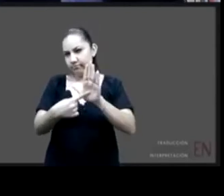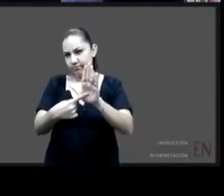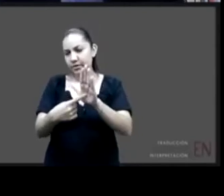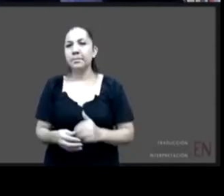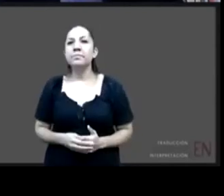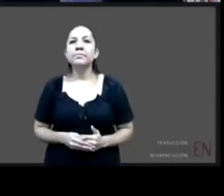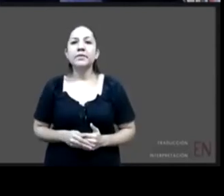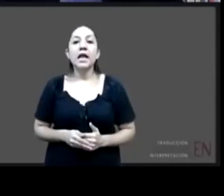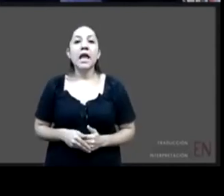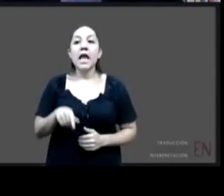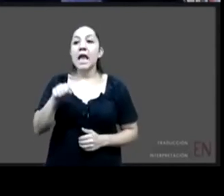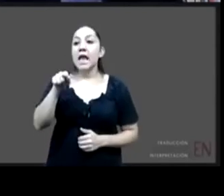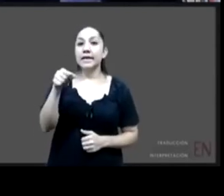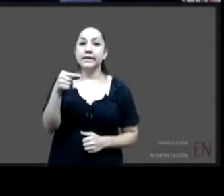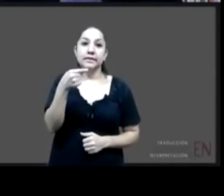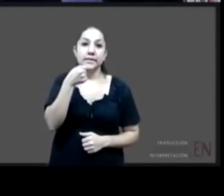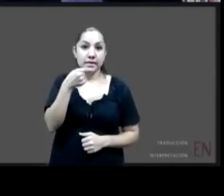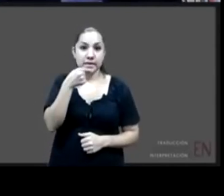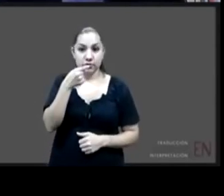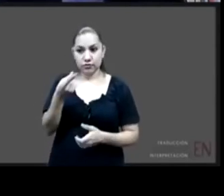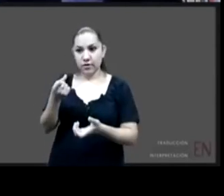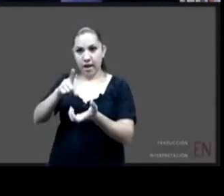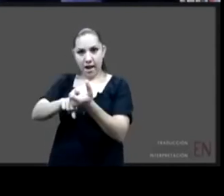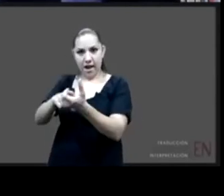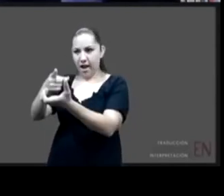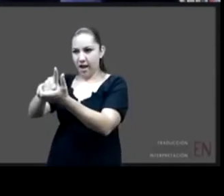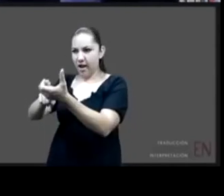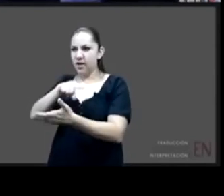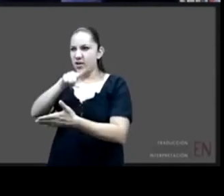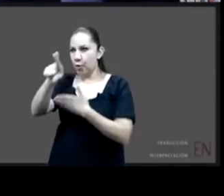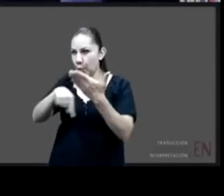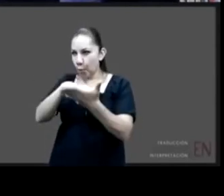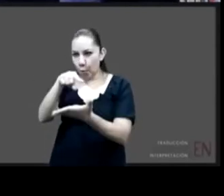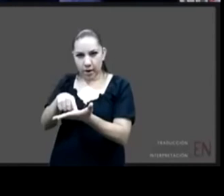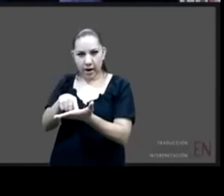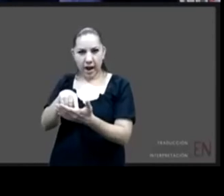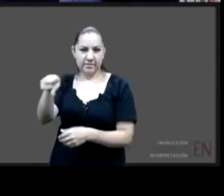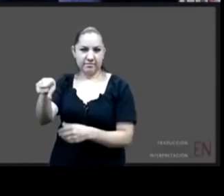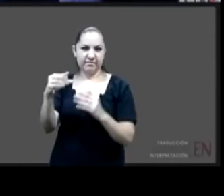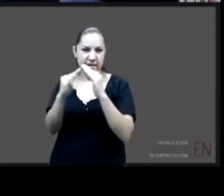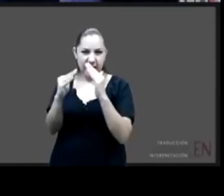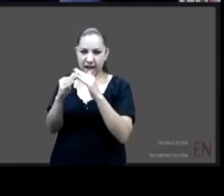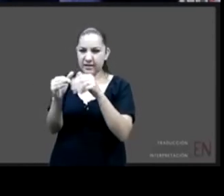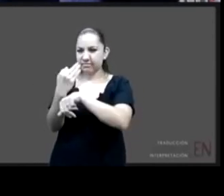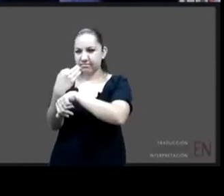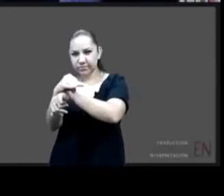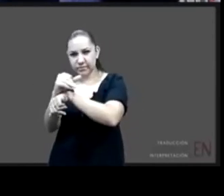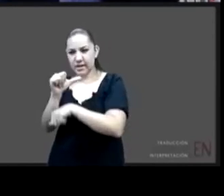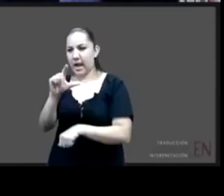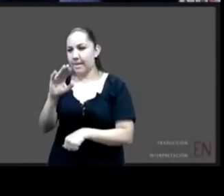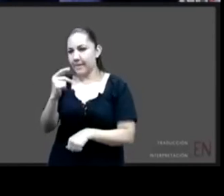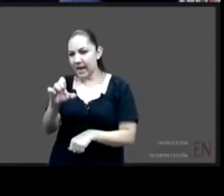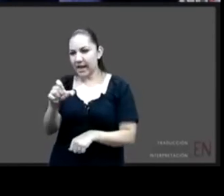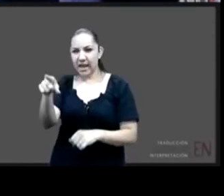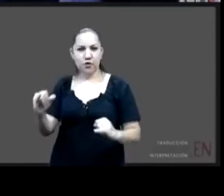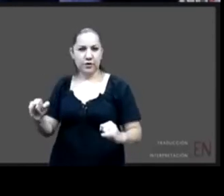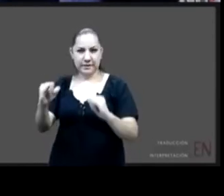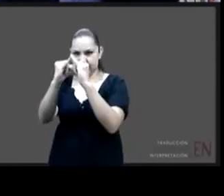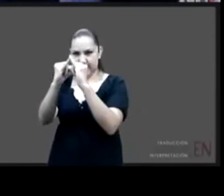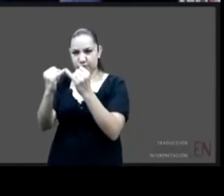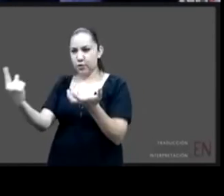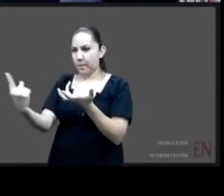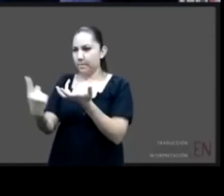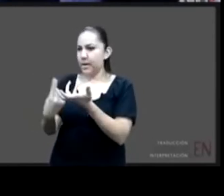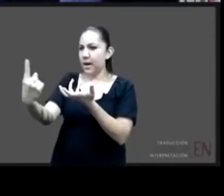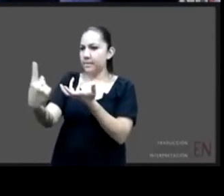están dentro de centros de asistencia social vemos que las causas que los llevaron ahí son causas